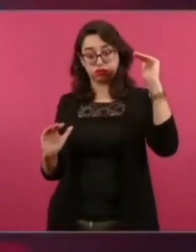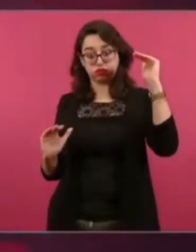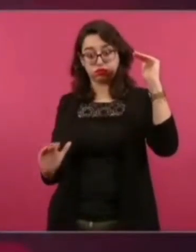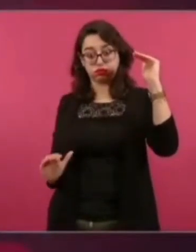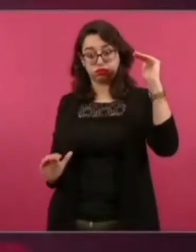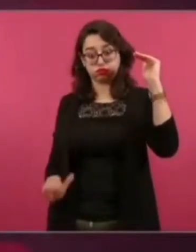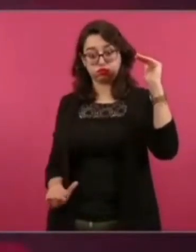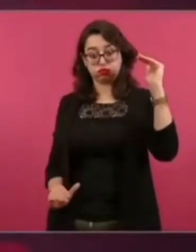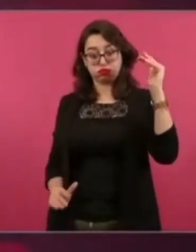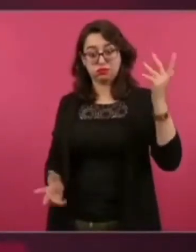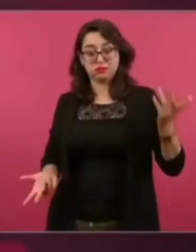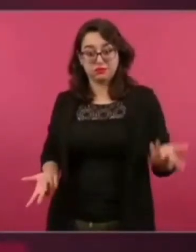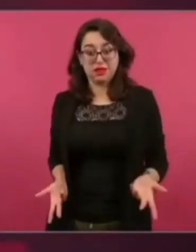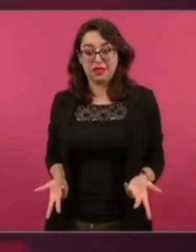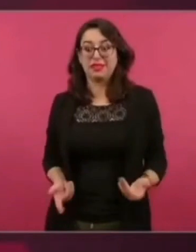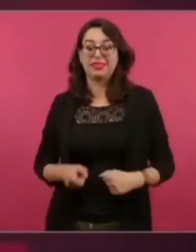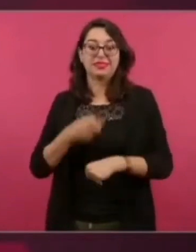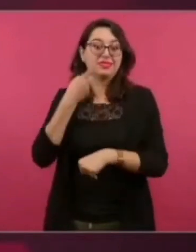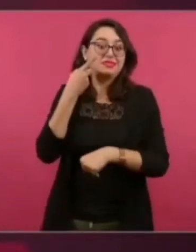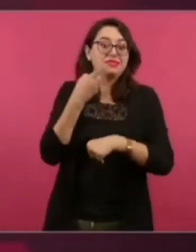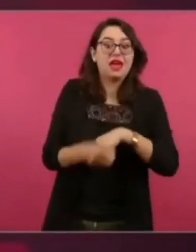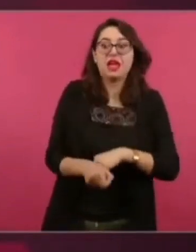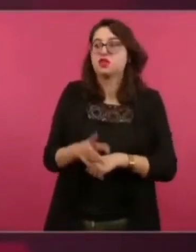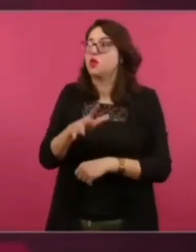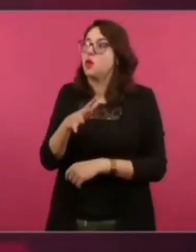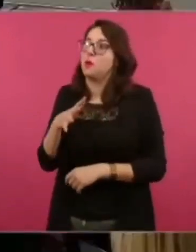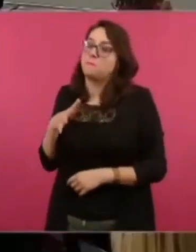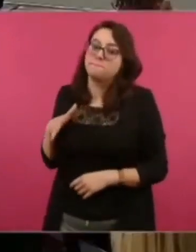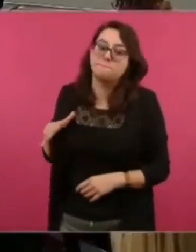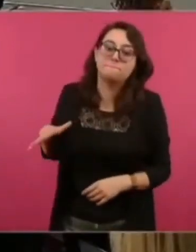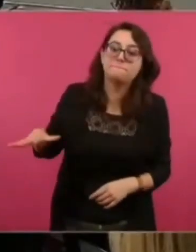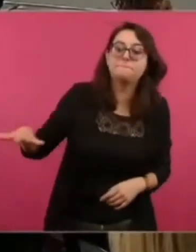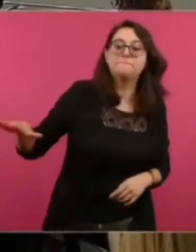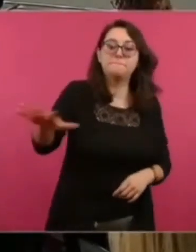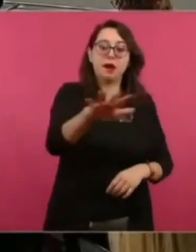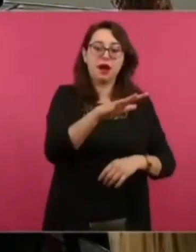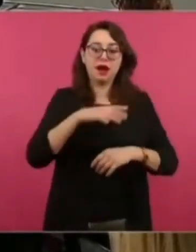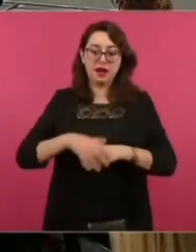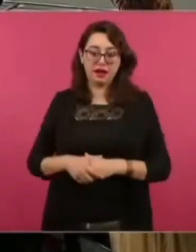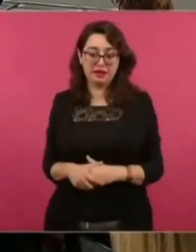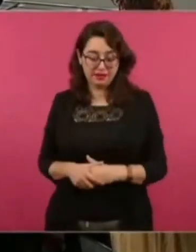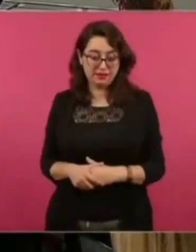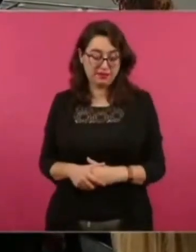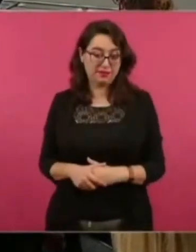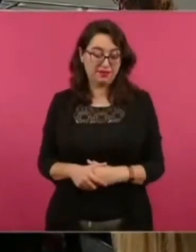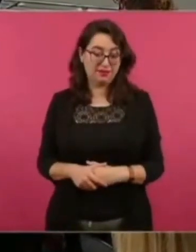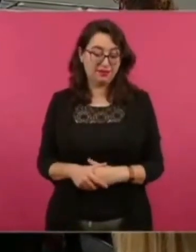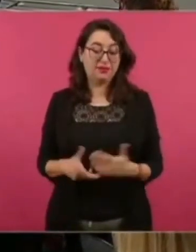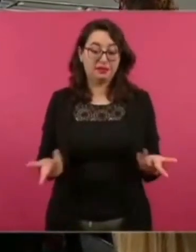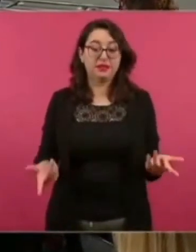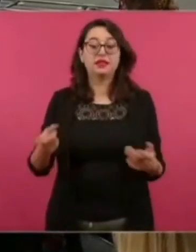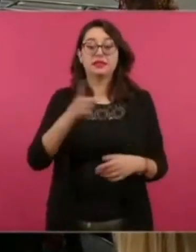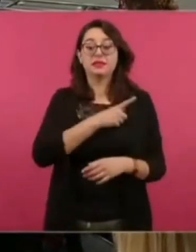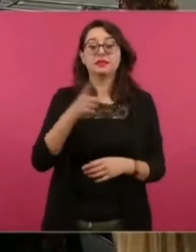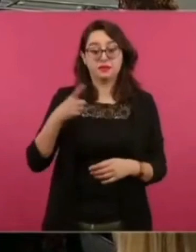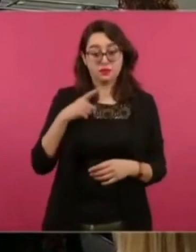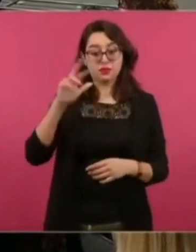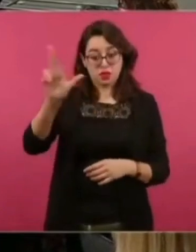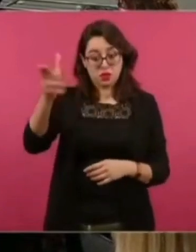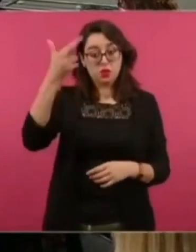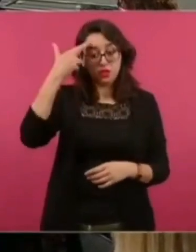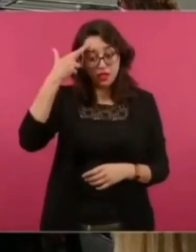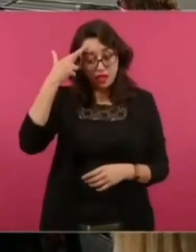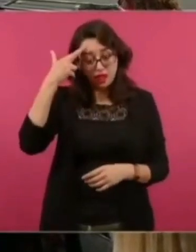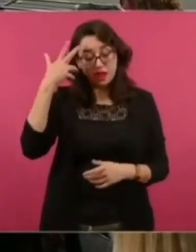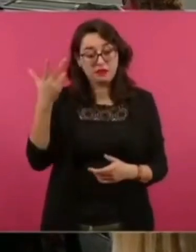Vamos a recordarlo. Aunque no les gustan los adversarios. ¿Por qué no pones